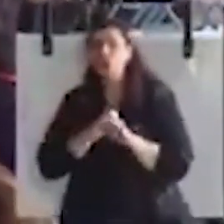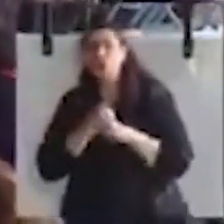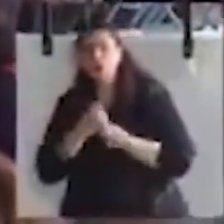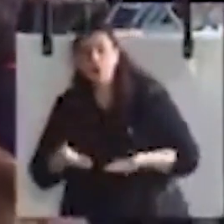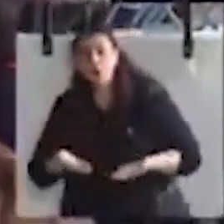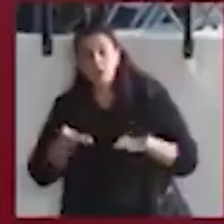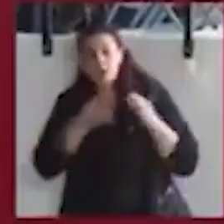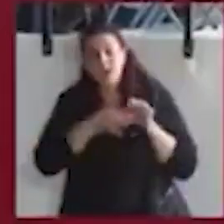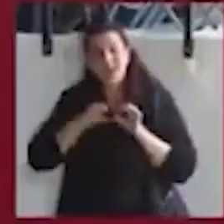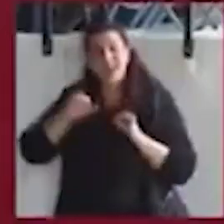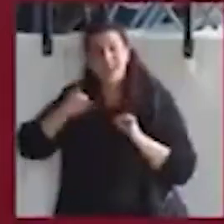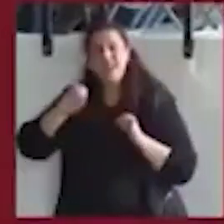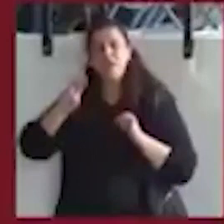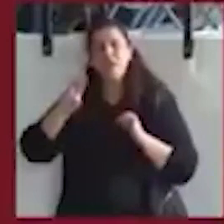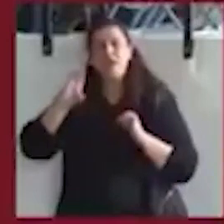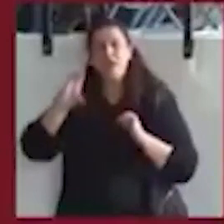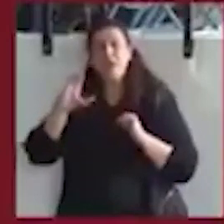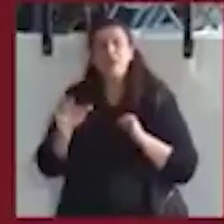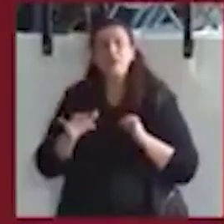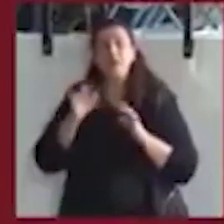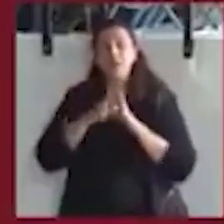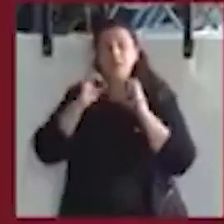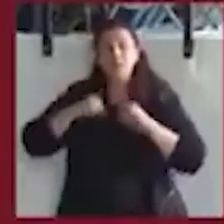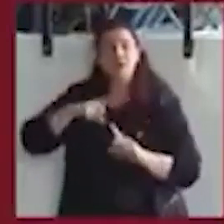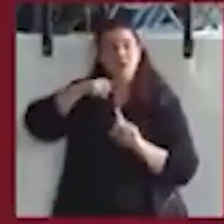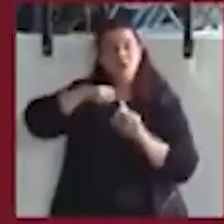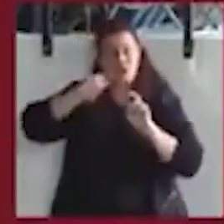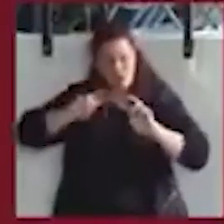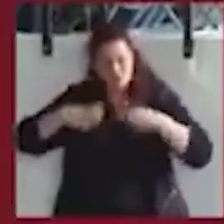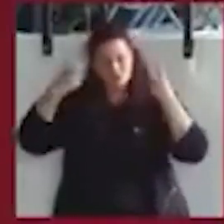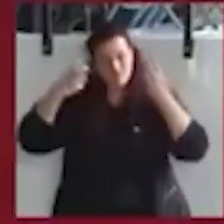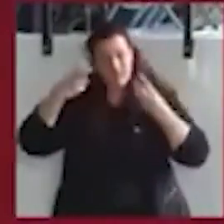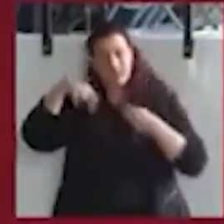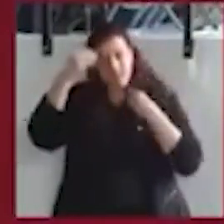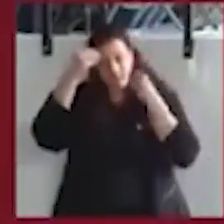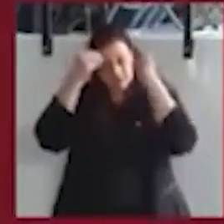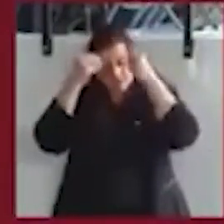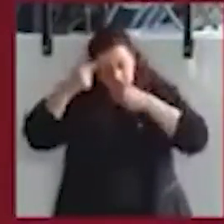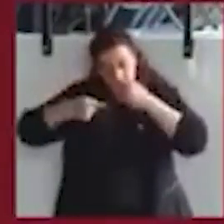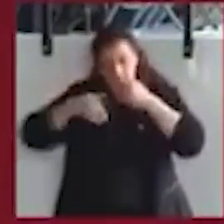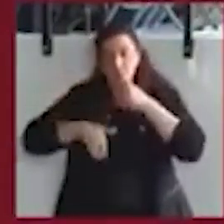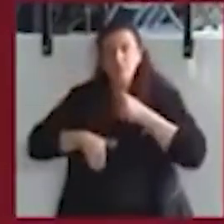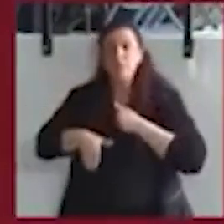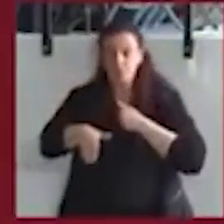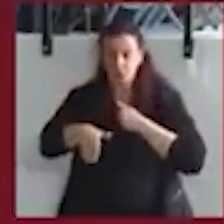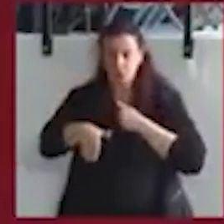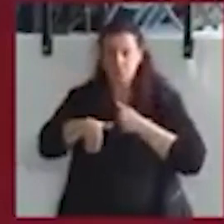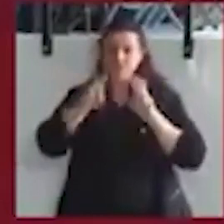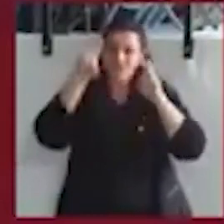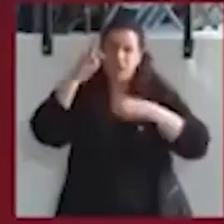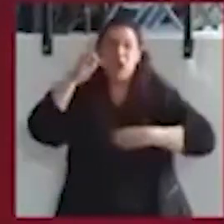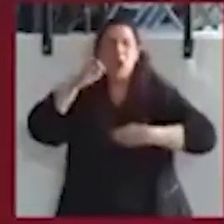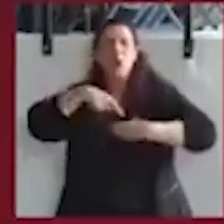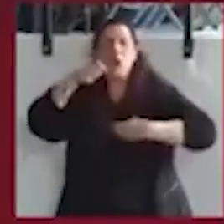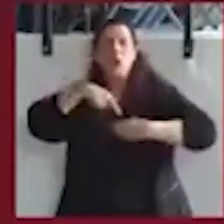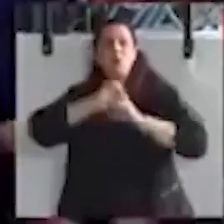conforme al IPC y que íbamos, además, a reconstruir el Pacto de Toledo, vamos a pensar también en las generaciones futuras y esa hucha de las pensiones que